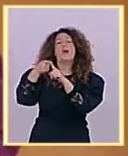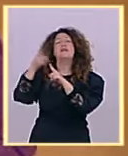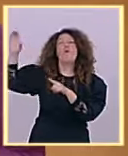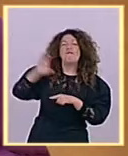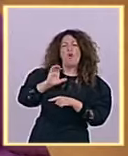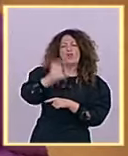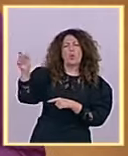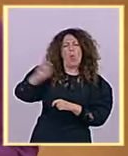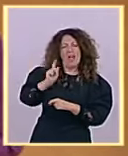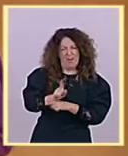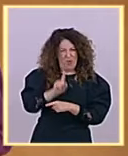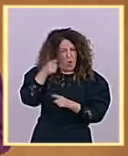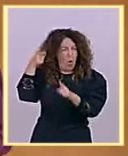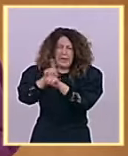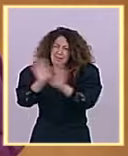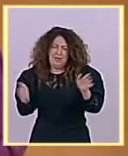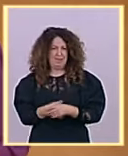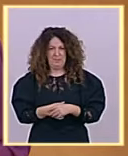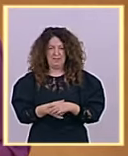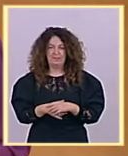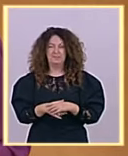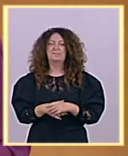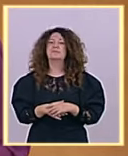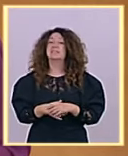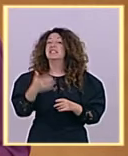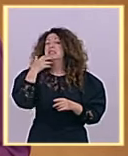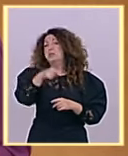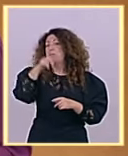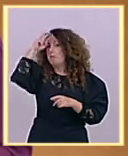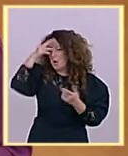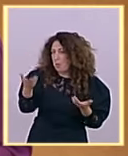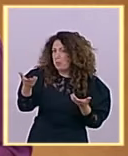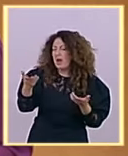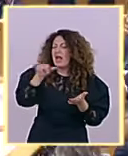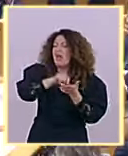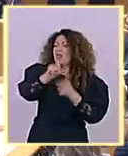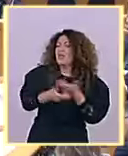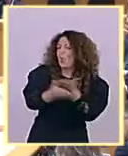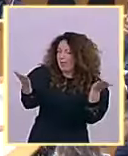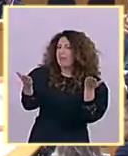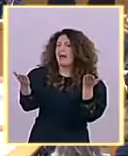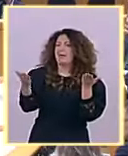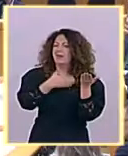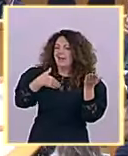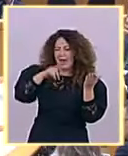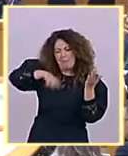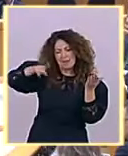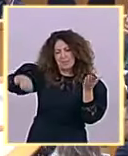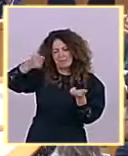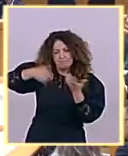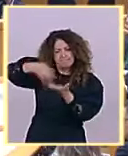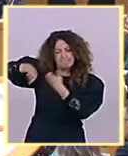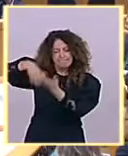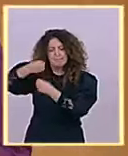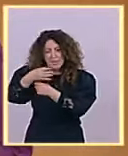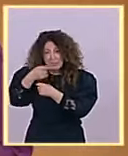Si a usted le preocupa que los ciudadanos lleguen a fin de mes, vote usted las cuentas públicas. Si a usted le preocupa que los ciudadanos voten